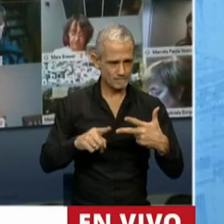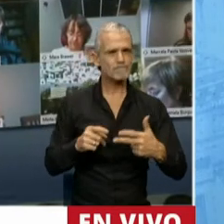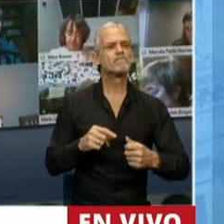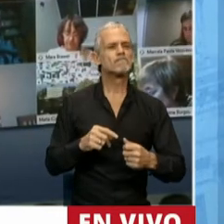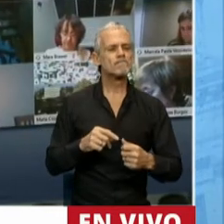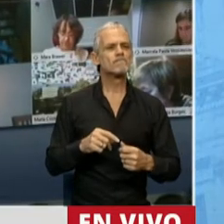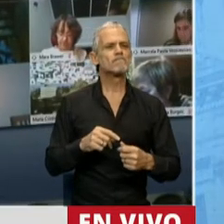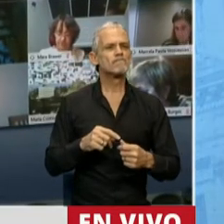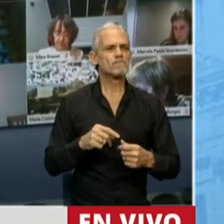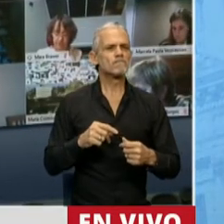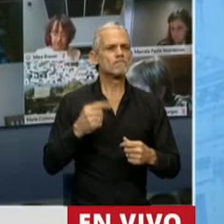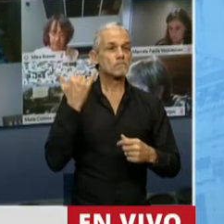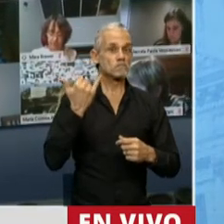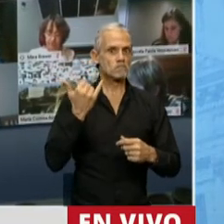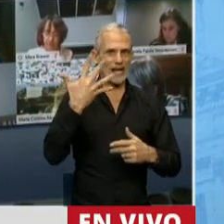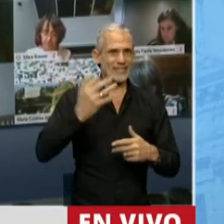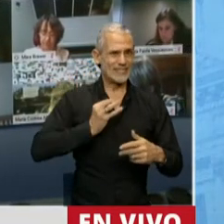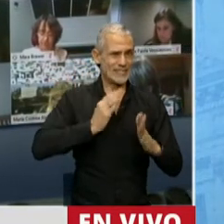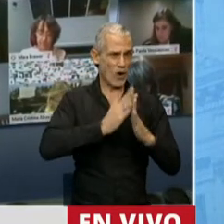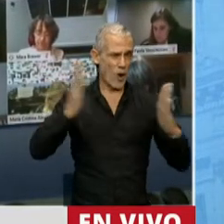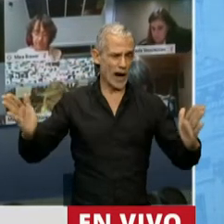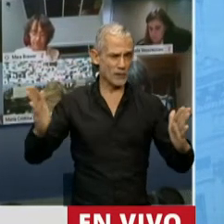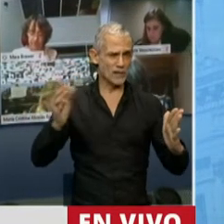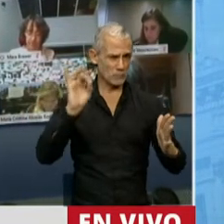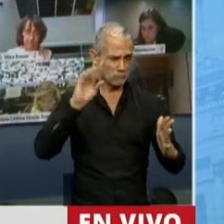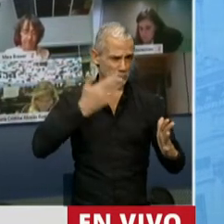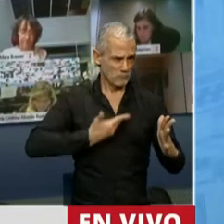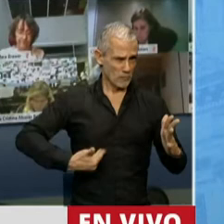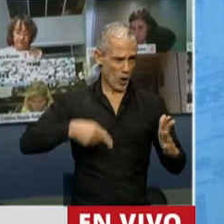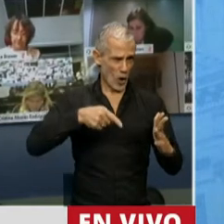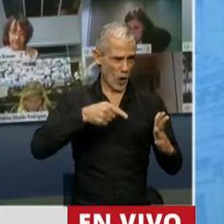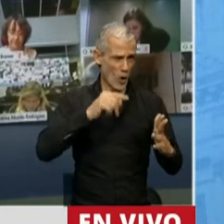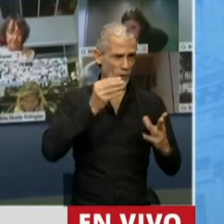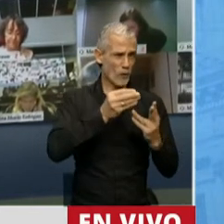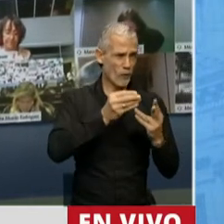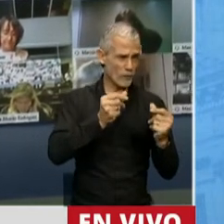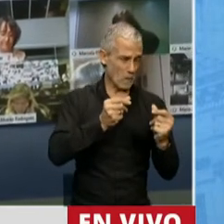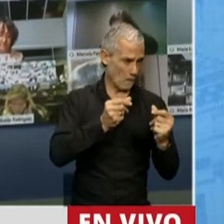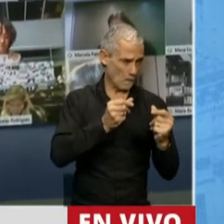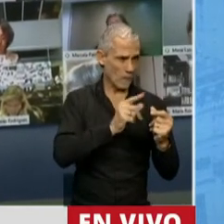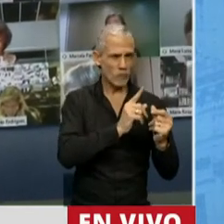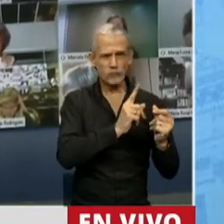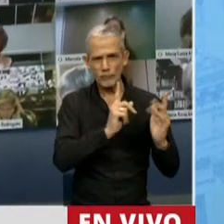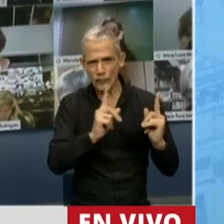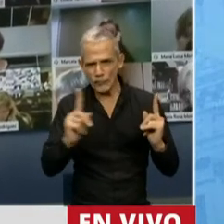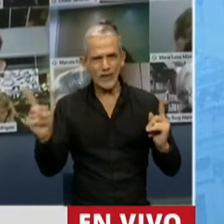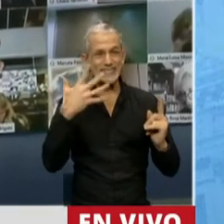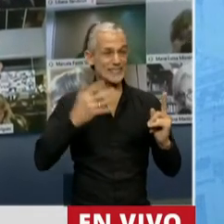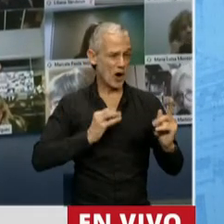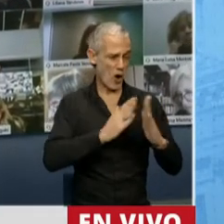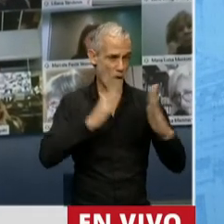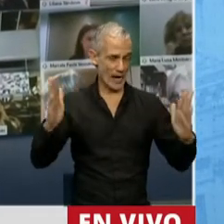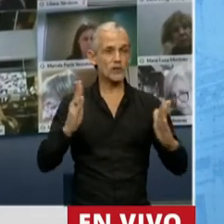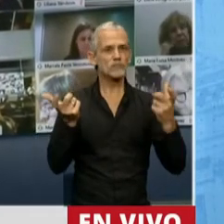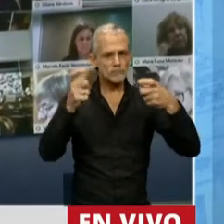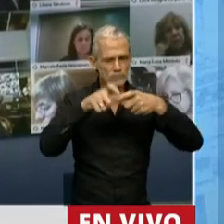definidas por cinco años, es decir, que exceden los límites de un gobierno en particular. Porque además el